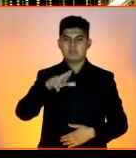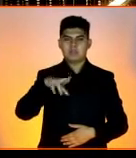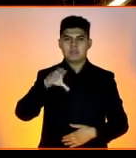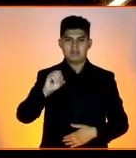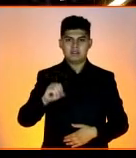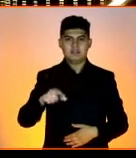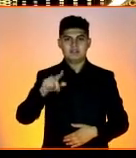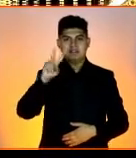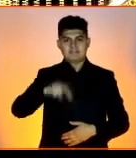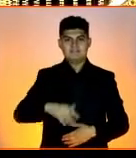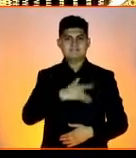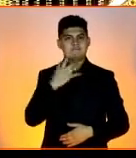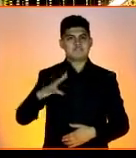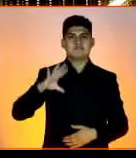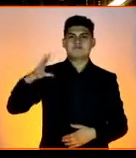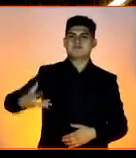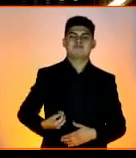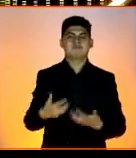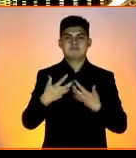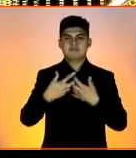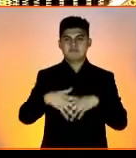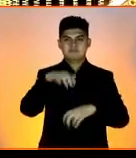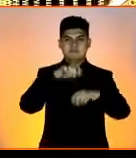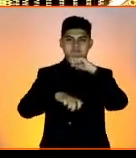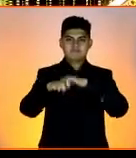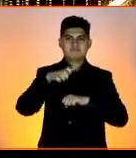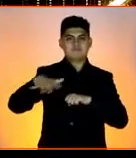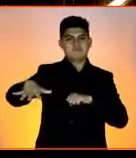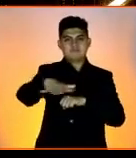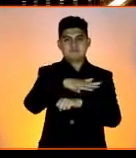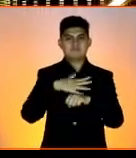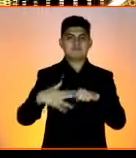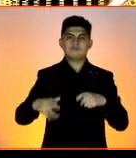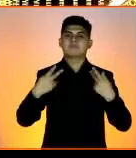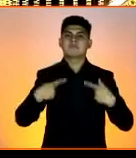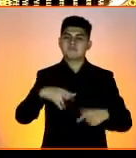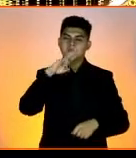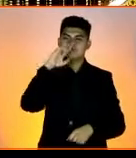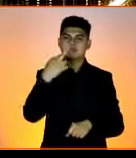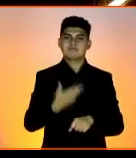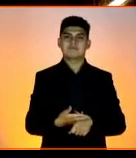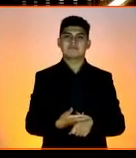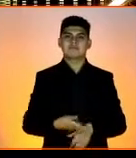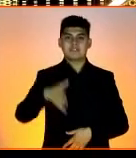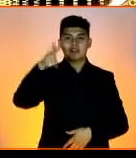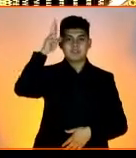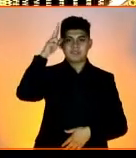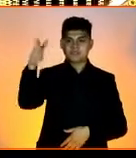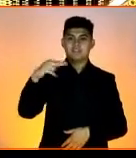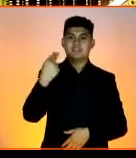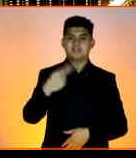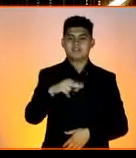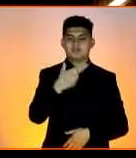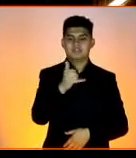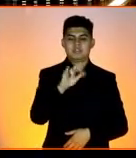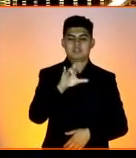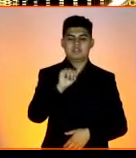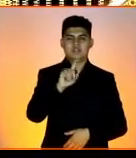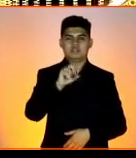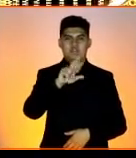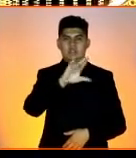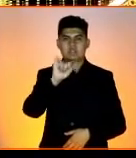Nos sentimos muy orgullosos de ser una empresa socialmente responsable. Hola, mi nombre es Héctor Orellana,